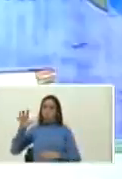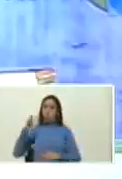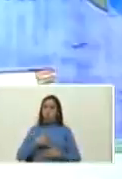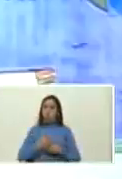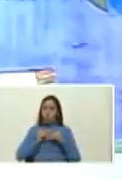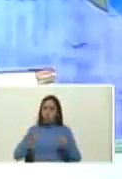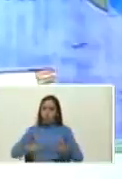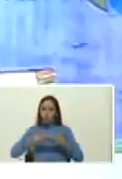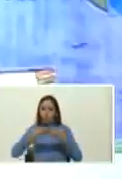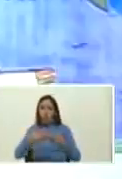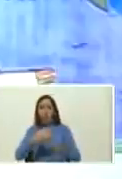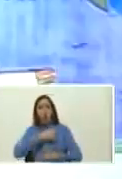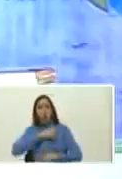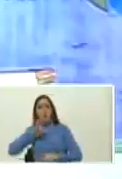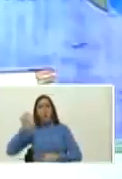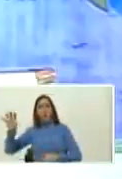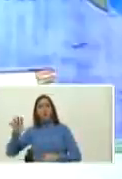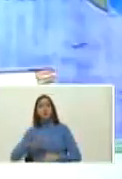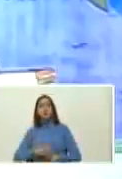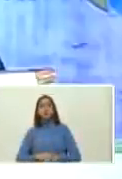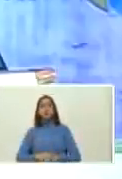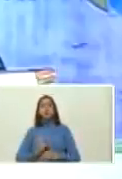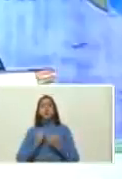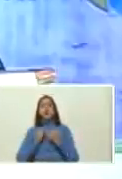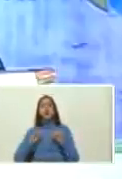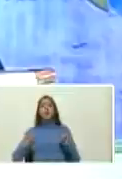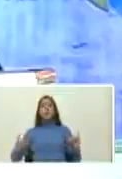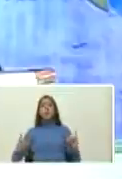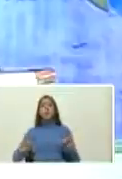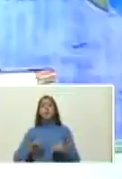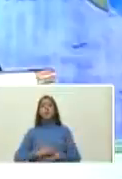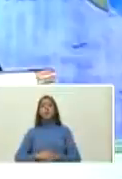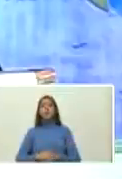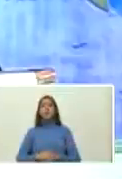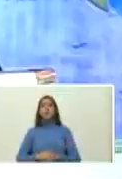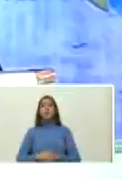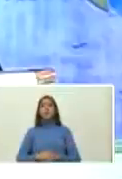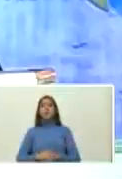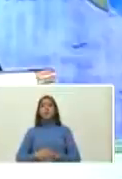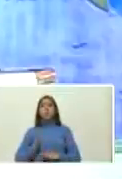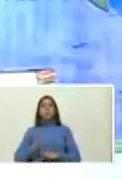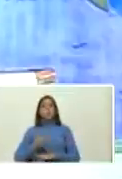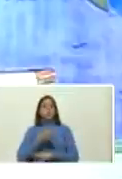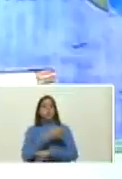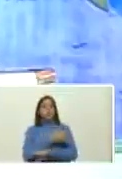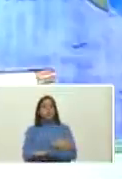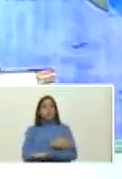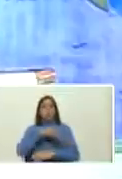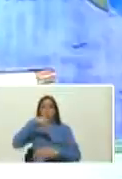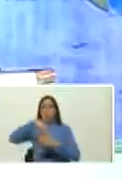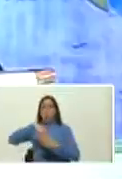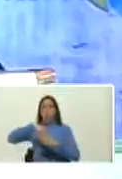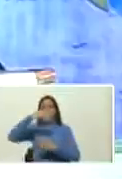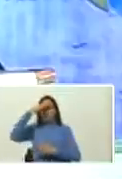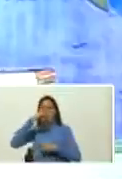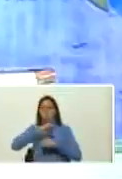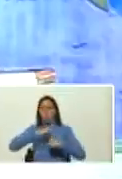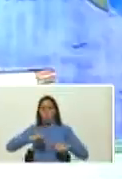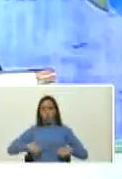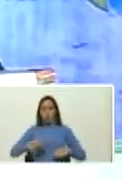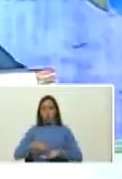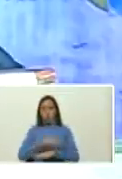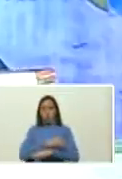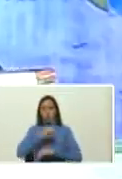soberanía y le trajo la independencia antes eran intervenciones militares en el siglo